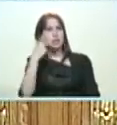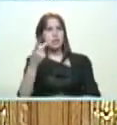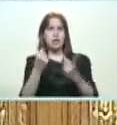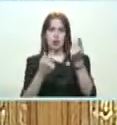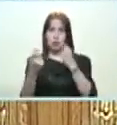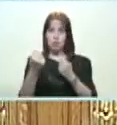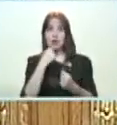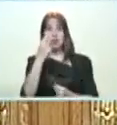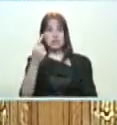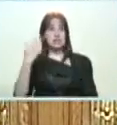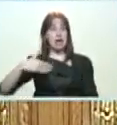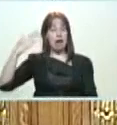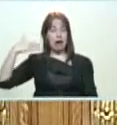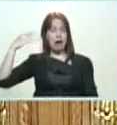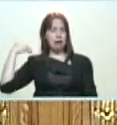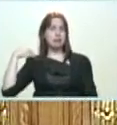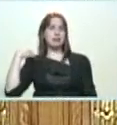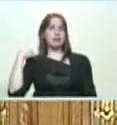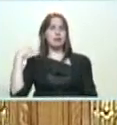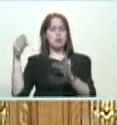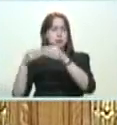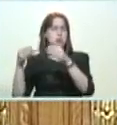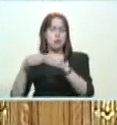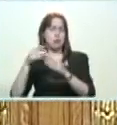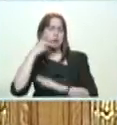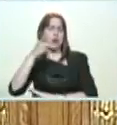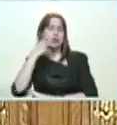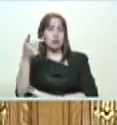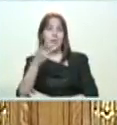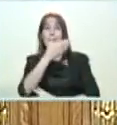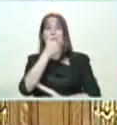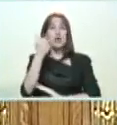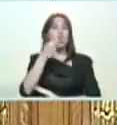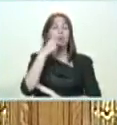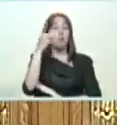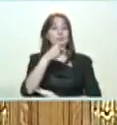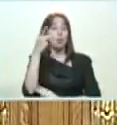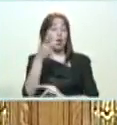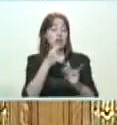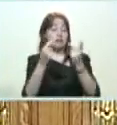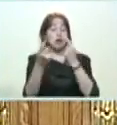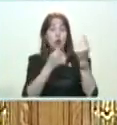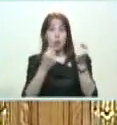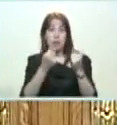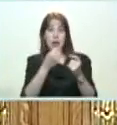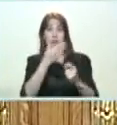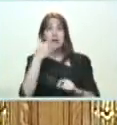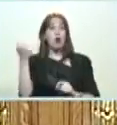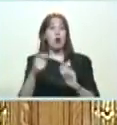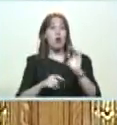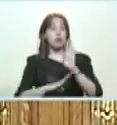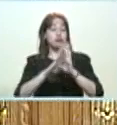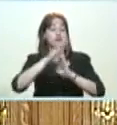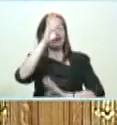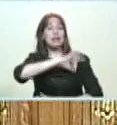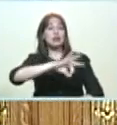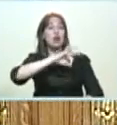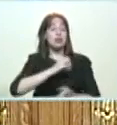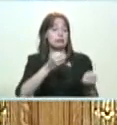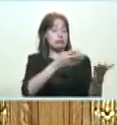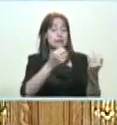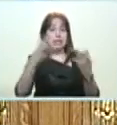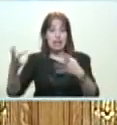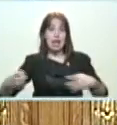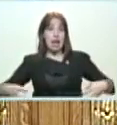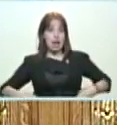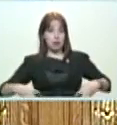Decían los neoliberales. Yo creo que la mejor política económica es la mejor política social de distribución